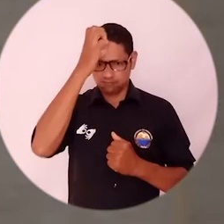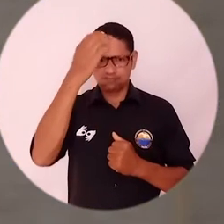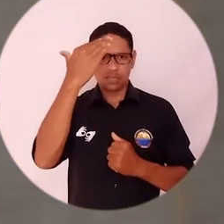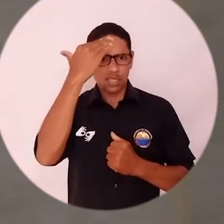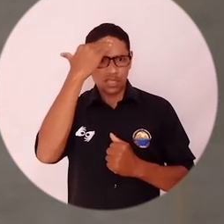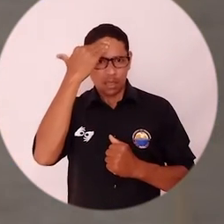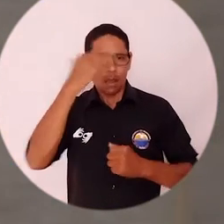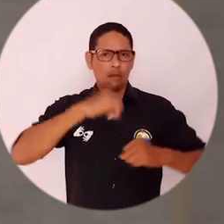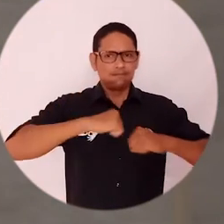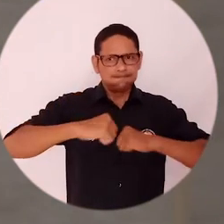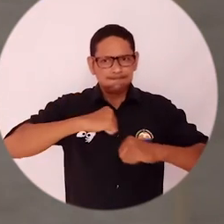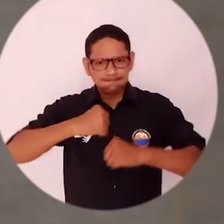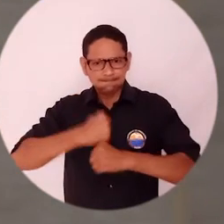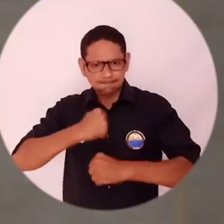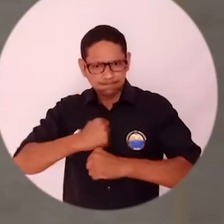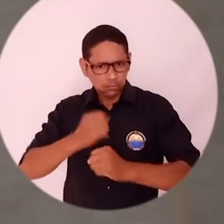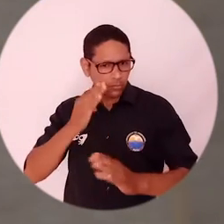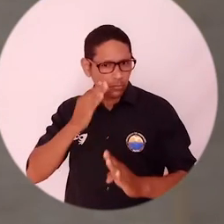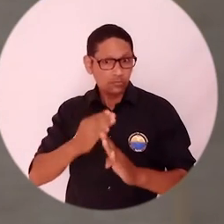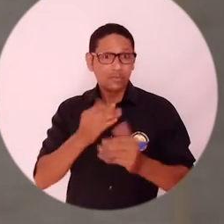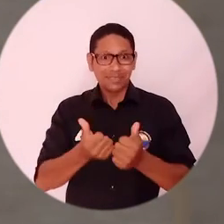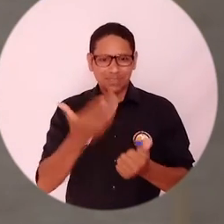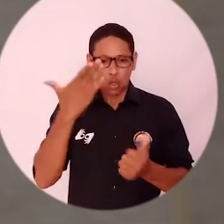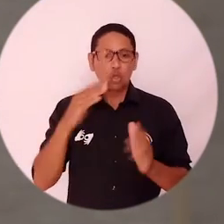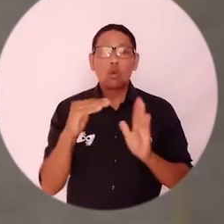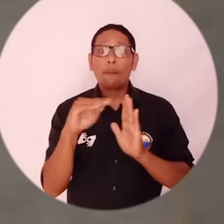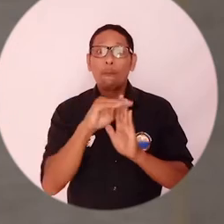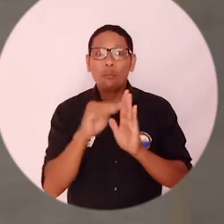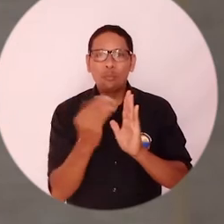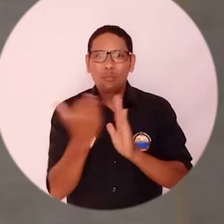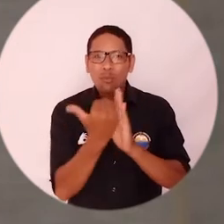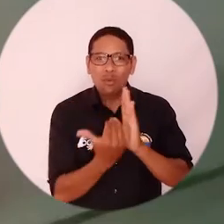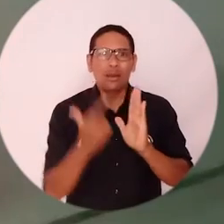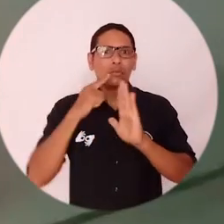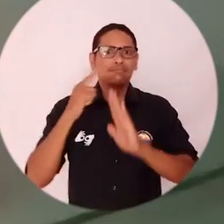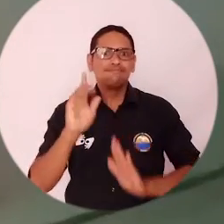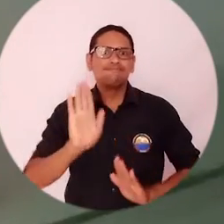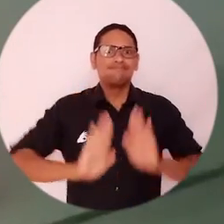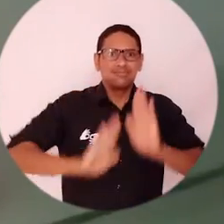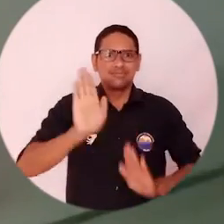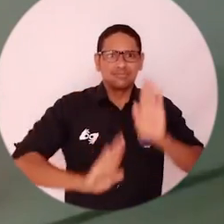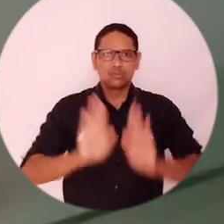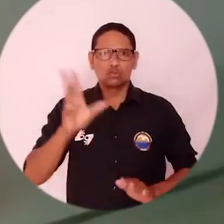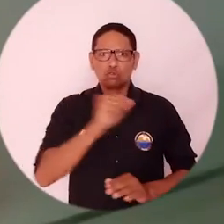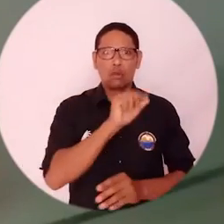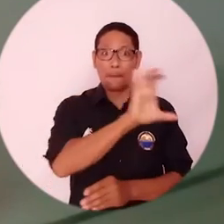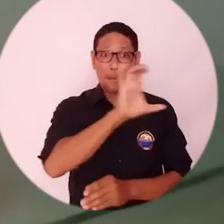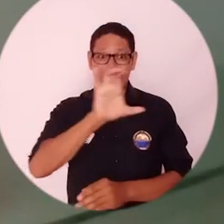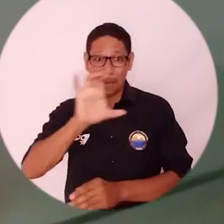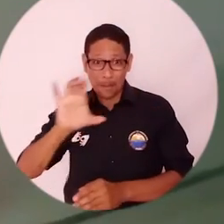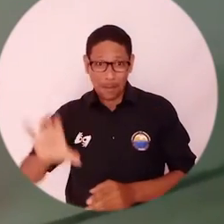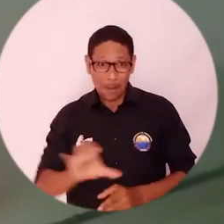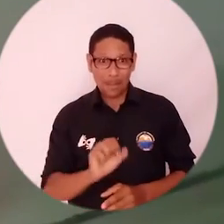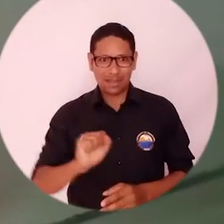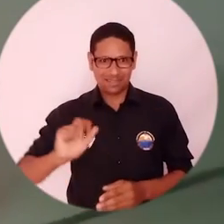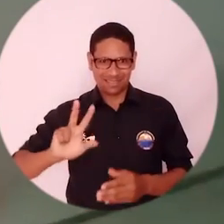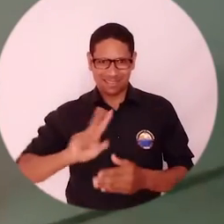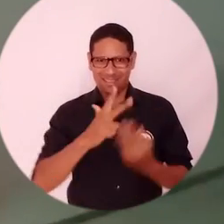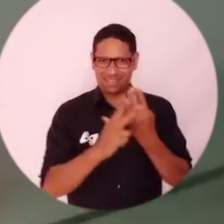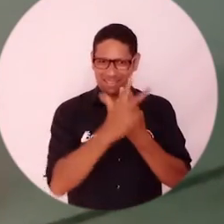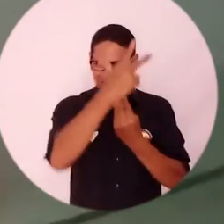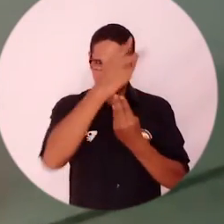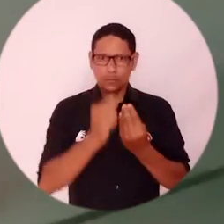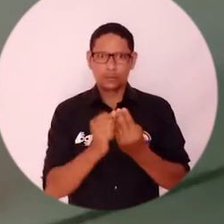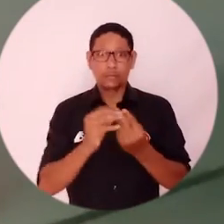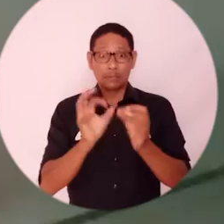que se realiza en este programa de participación extendido a los países andinos. Desde esta iniciativa se busca formar a los nuevos